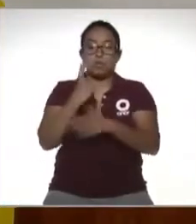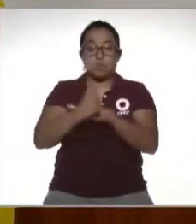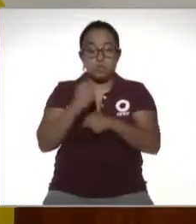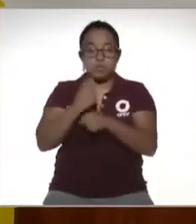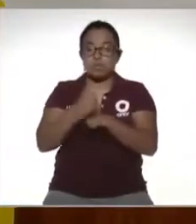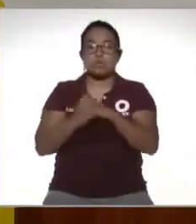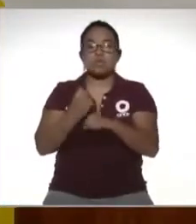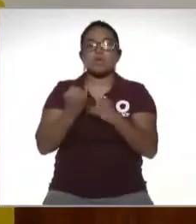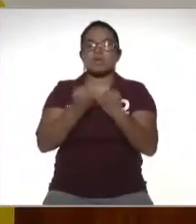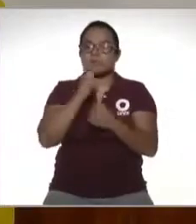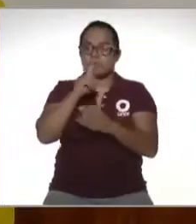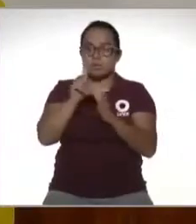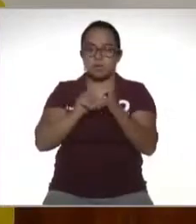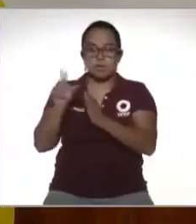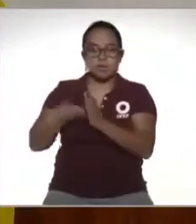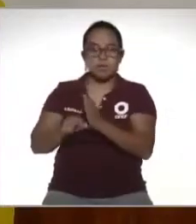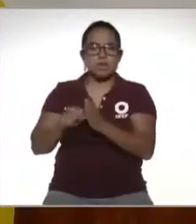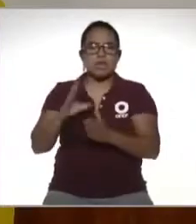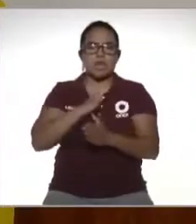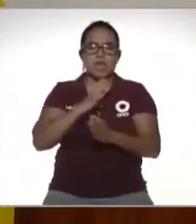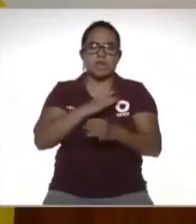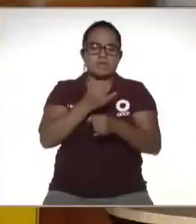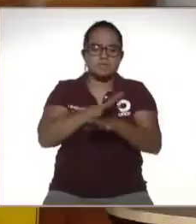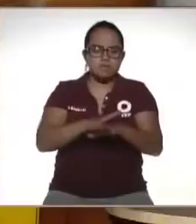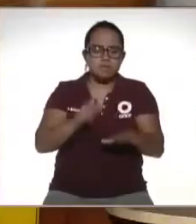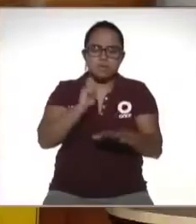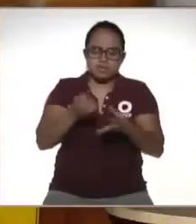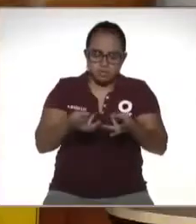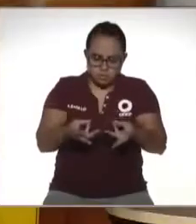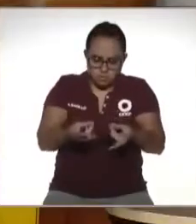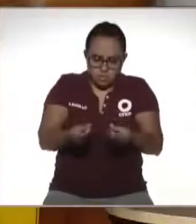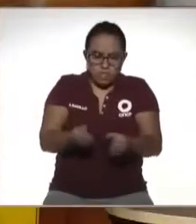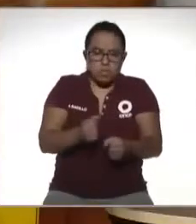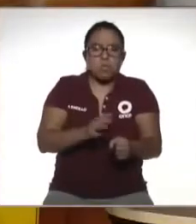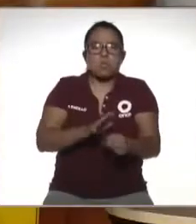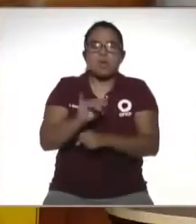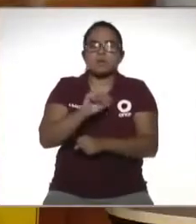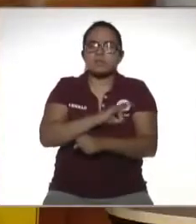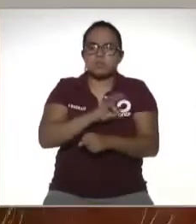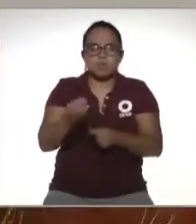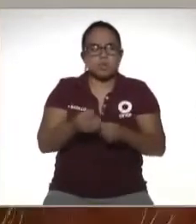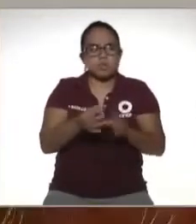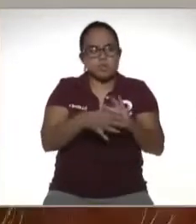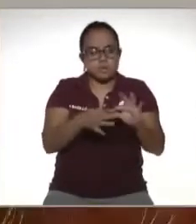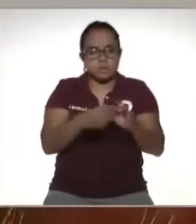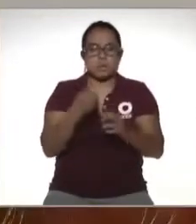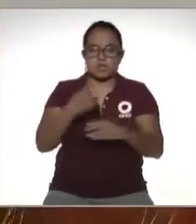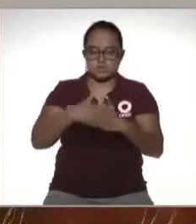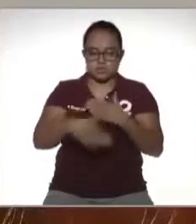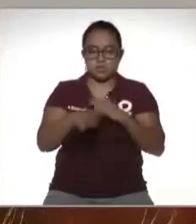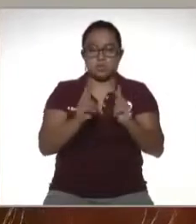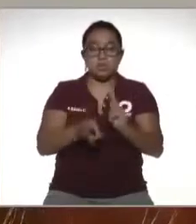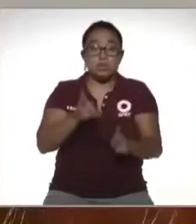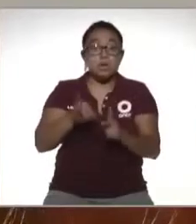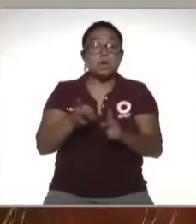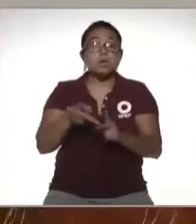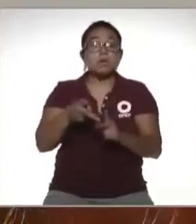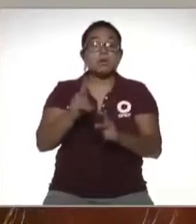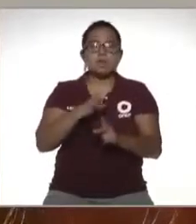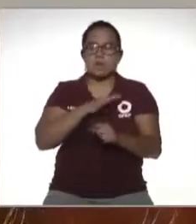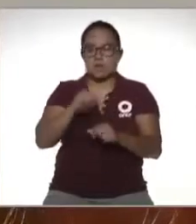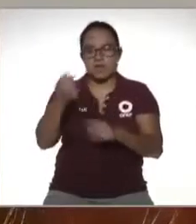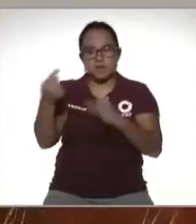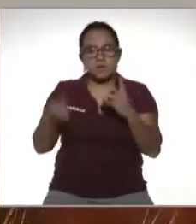anual sino también la mensual los mencionabas que hay informativas cuáles son los gastos que se puede deducir vamos a platicar sobre esto pero para que conozcamos a ver más